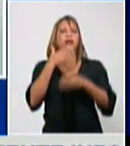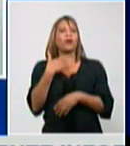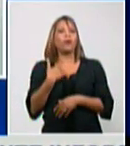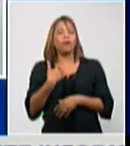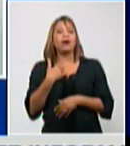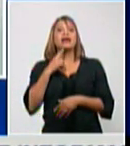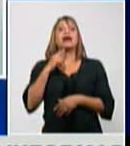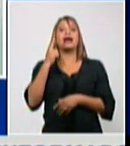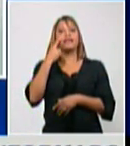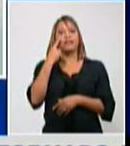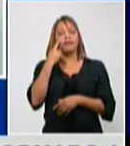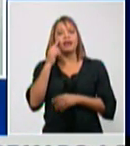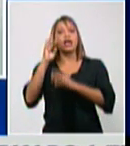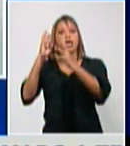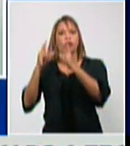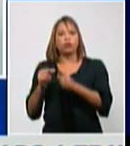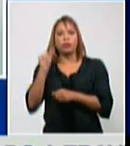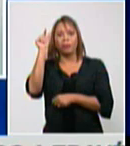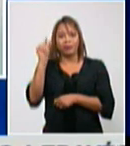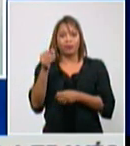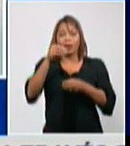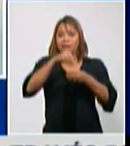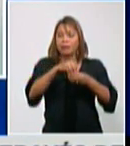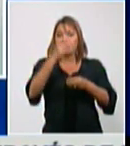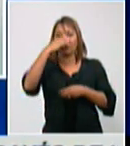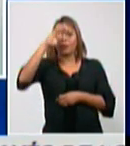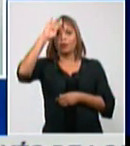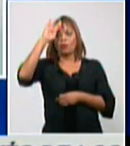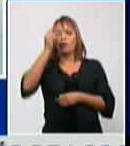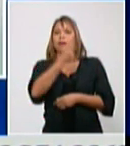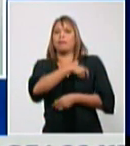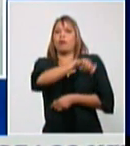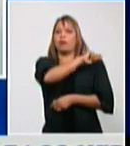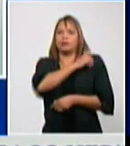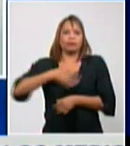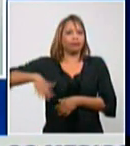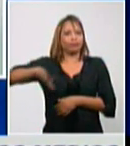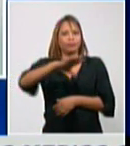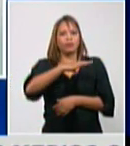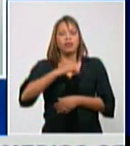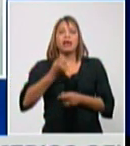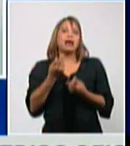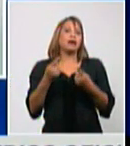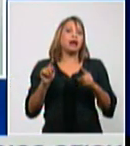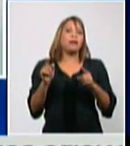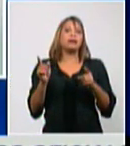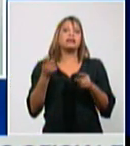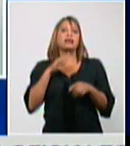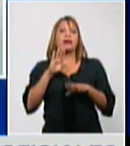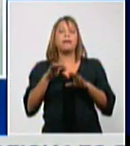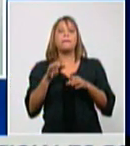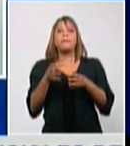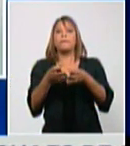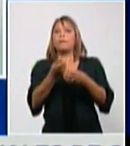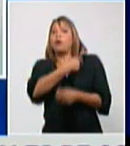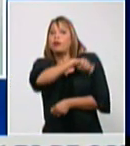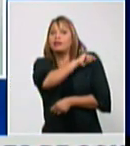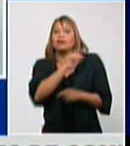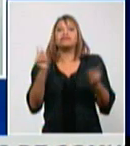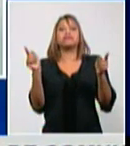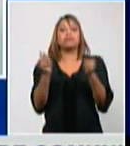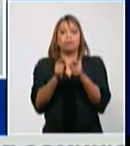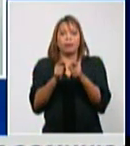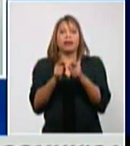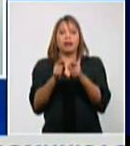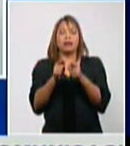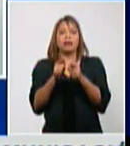autóctonos y la población al ser una población más pequeña la de Mayabeque pues indiscutiblemente y tener un número elevado